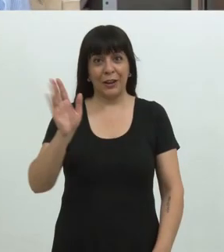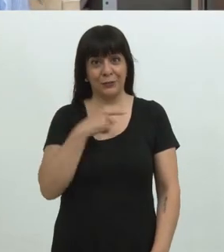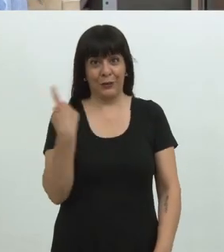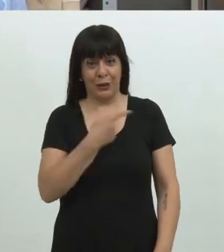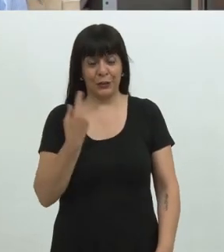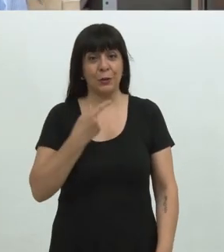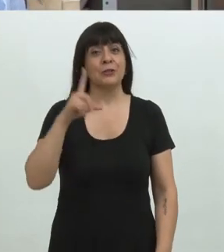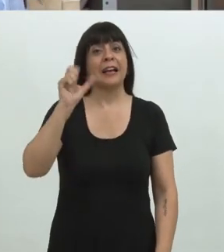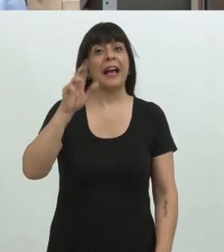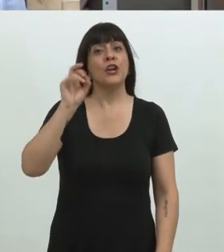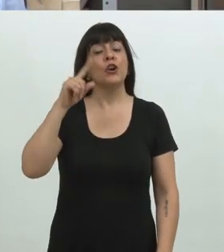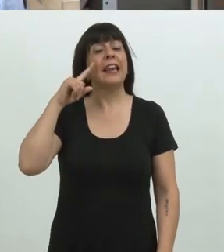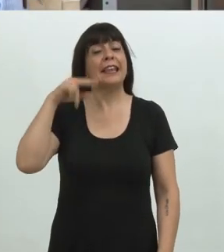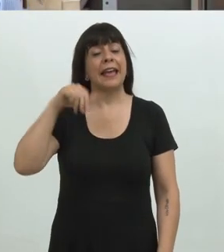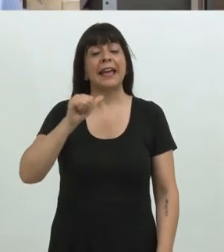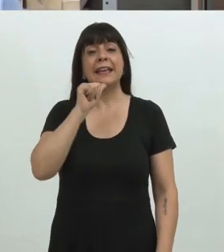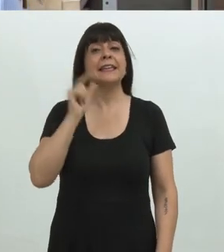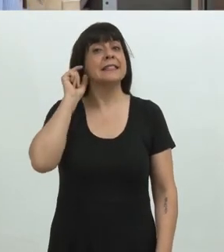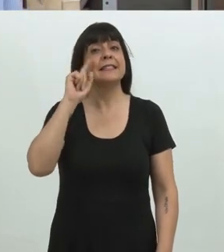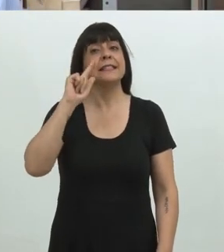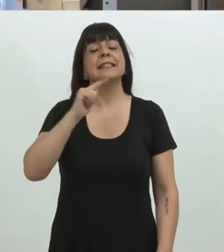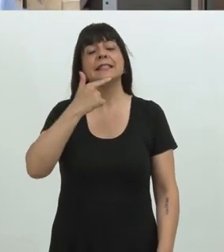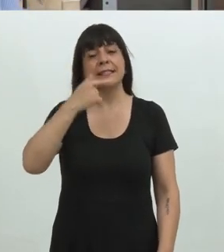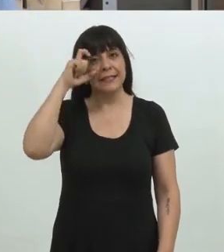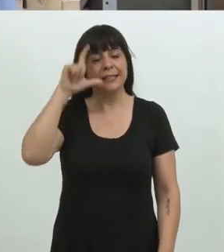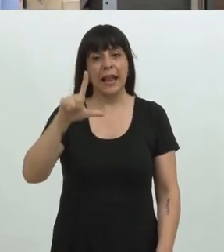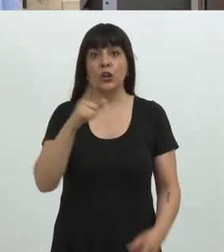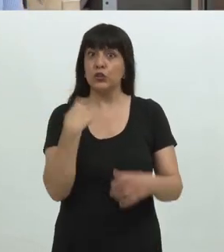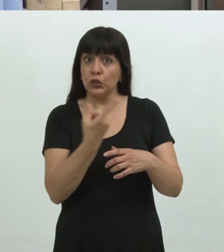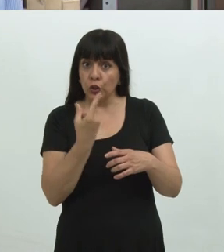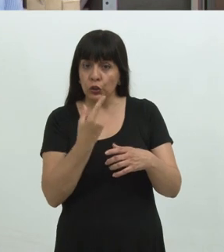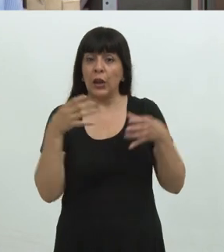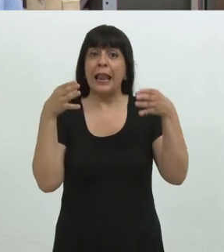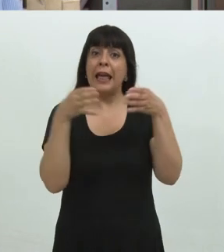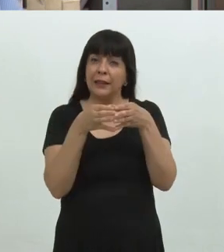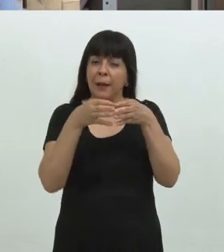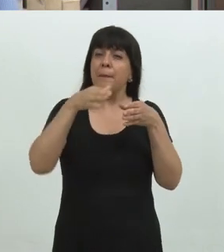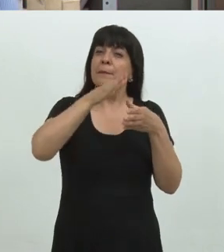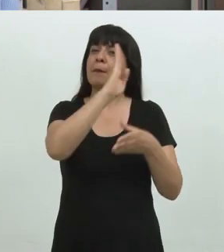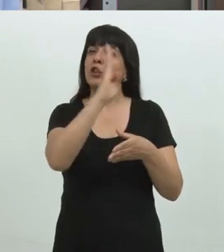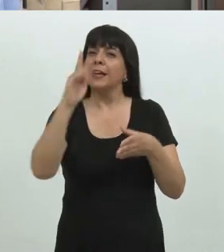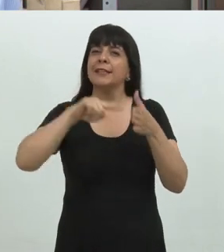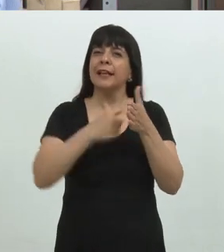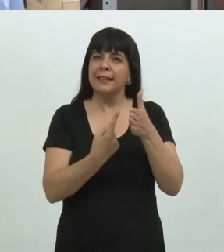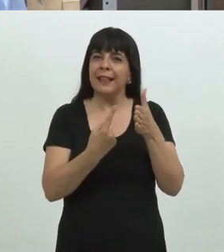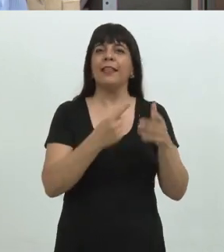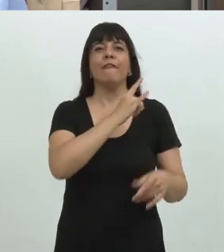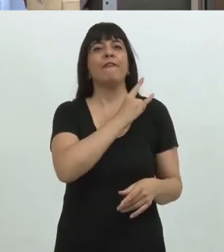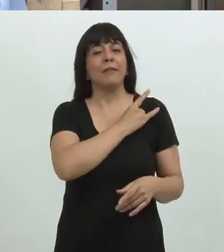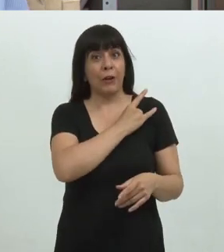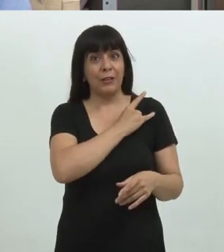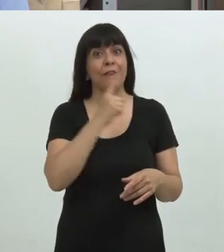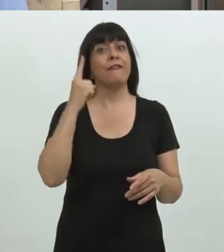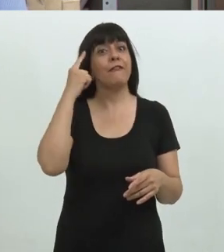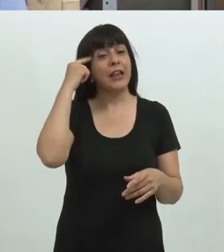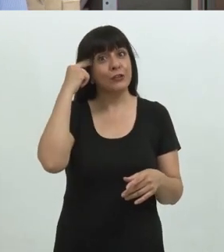Hola, somos Carolina y Giselle y formamos parte de la Biblioteca Central de las Facultades de Filosofía y Psicología y te